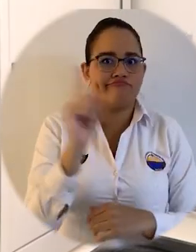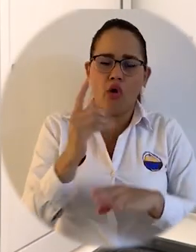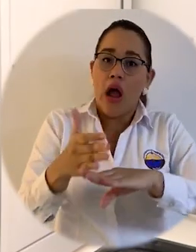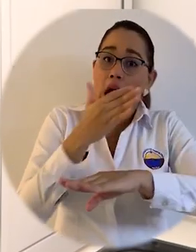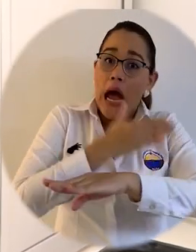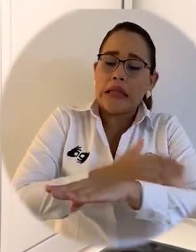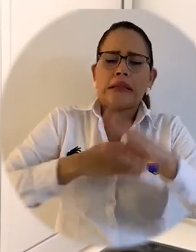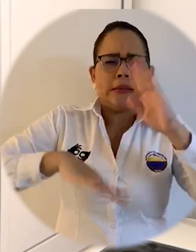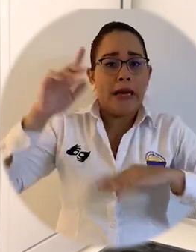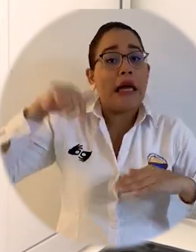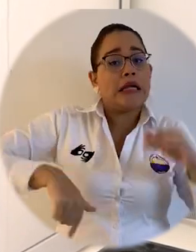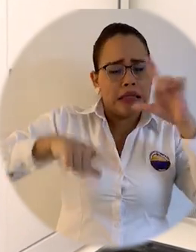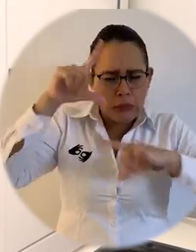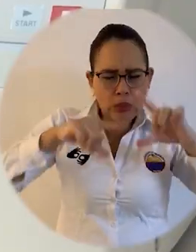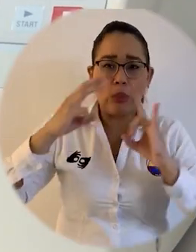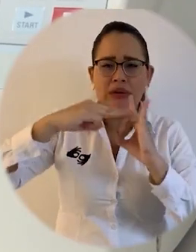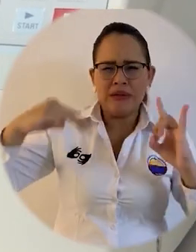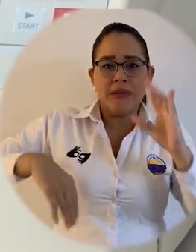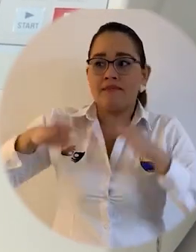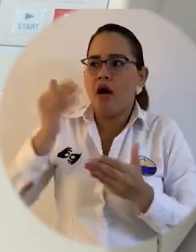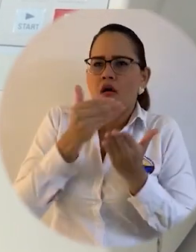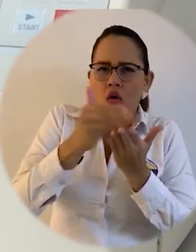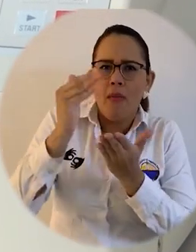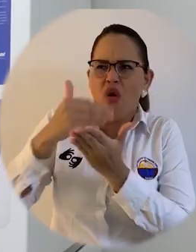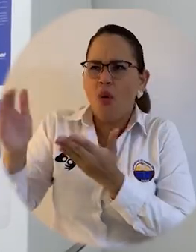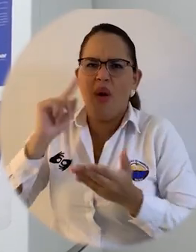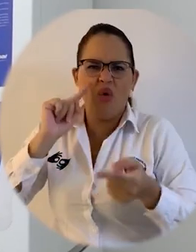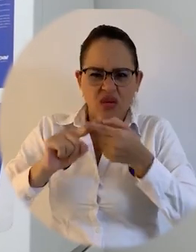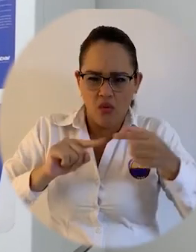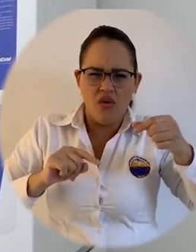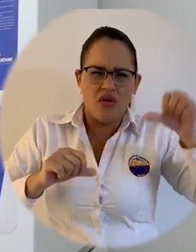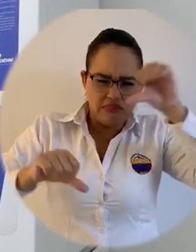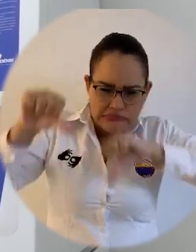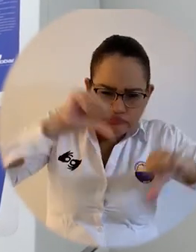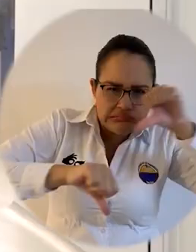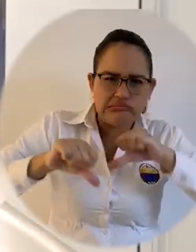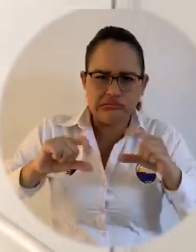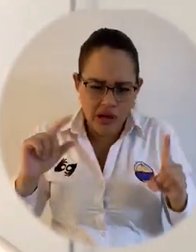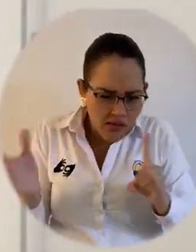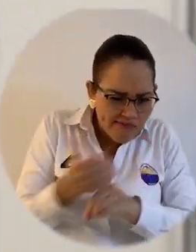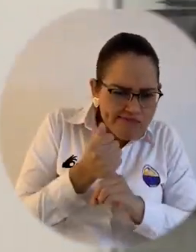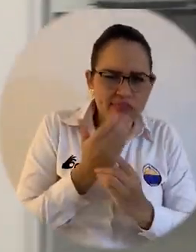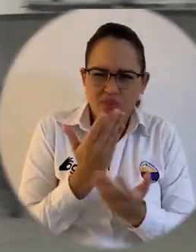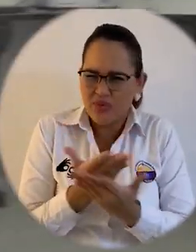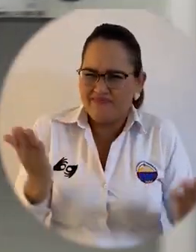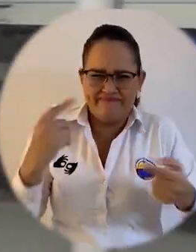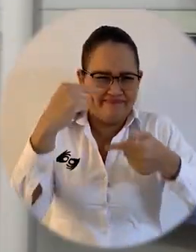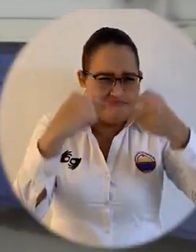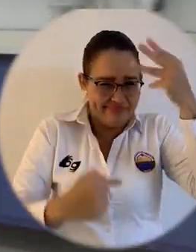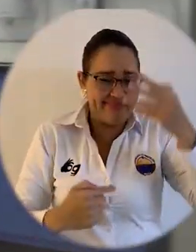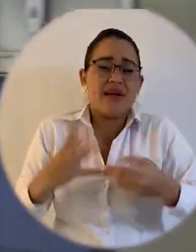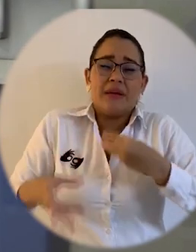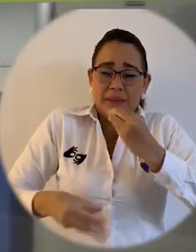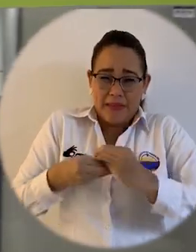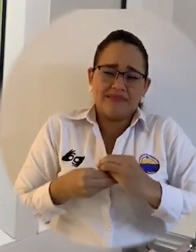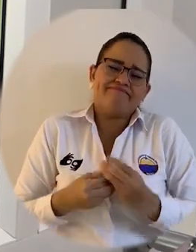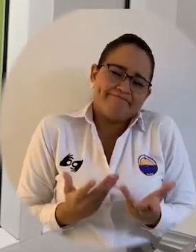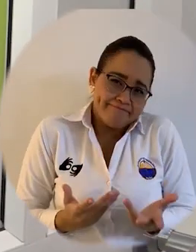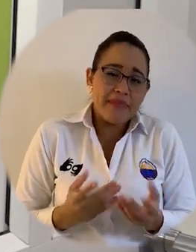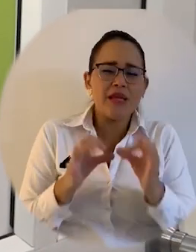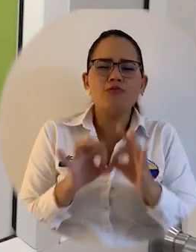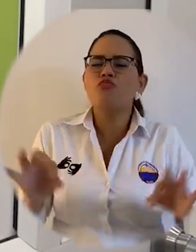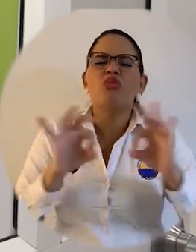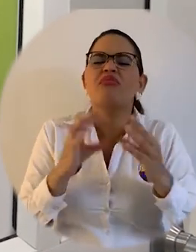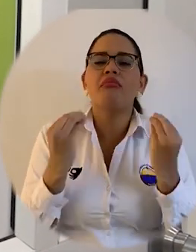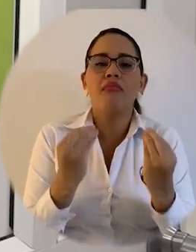ha hecho una inversión inicial con recursos propios para adquirir reactivos, material de bioseguridad y kits de extracción de ARN y